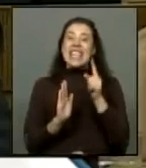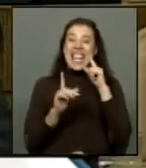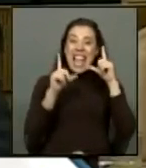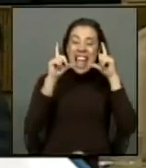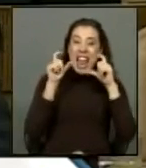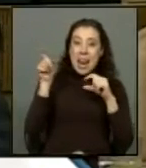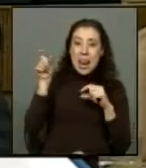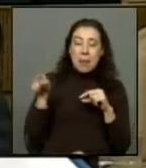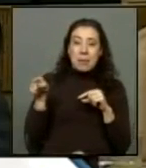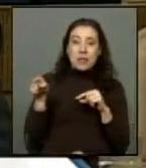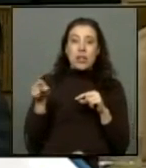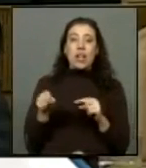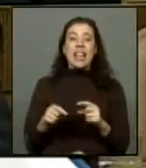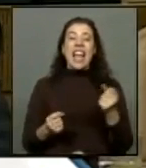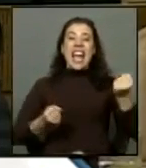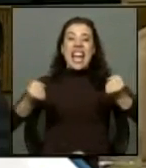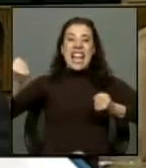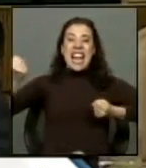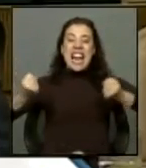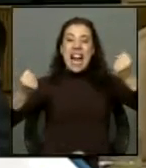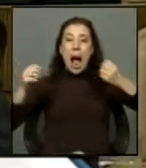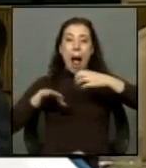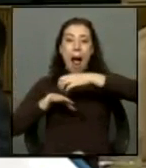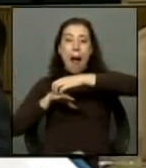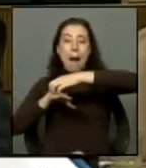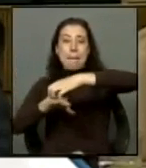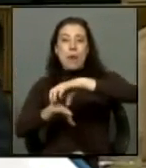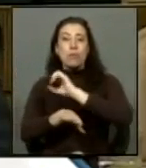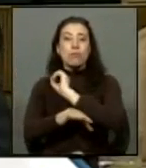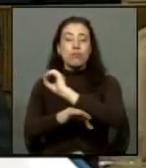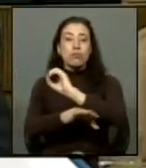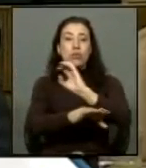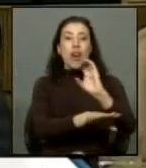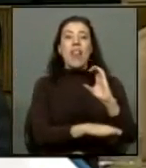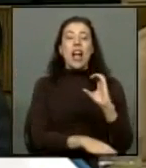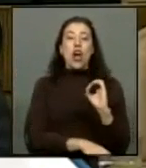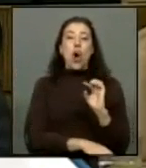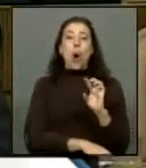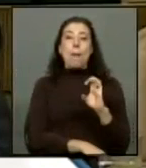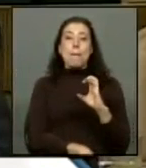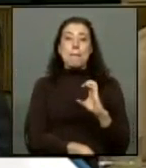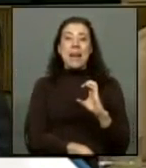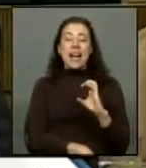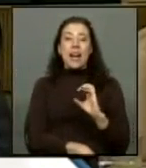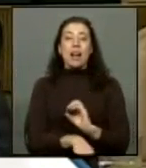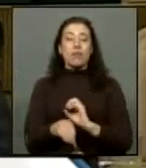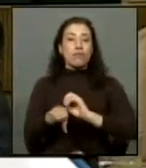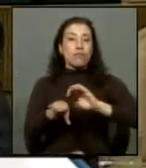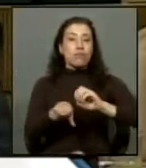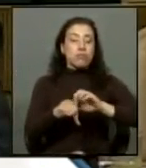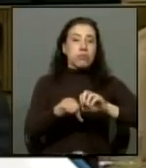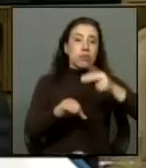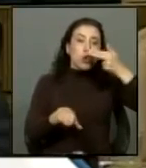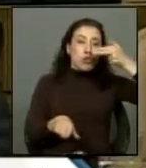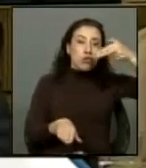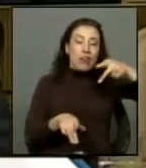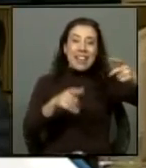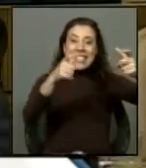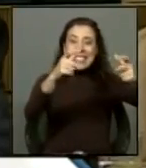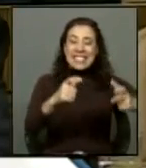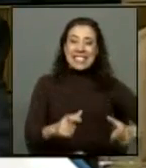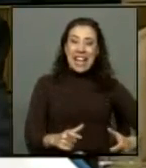en que un camión distribuidor de la compañía de petróleo de Chile, COPEC, descargaba combustible en el citado estanque